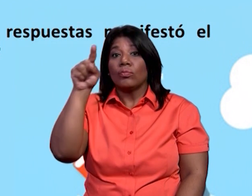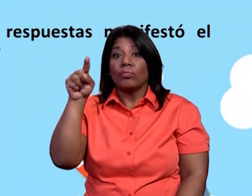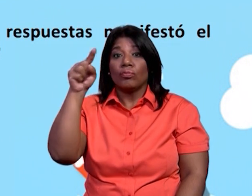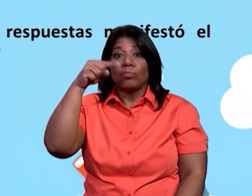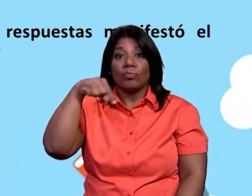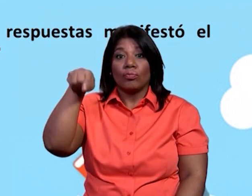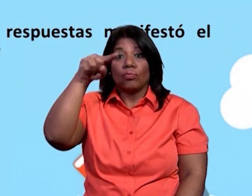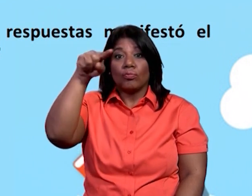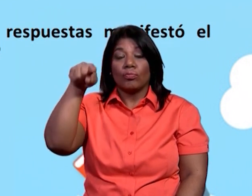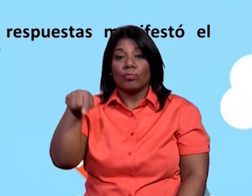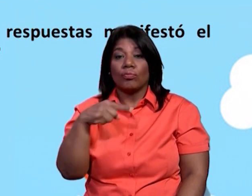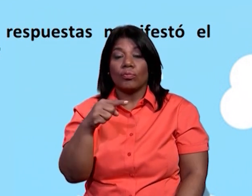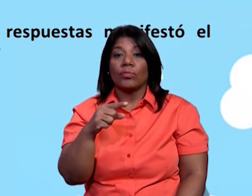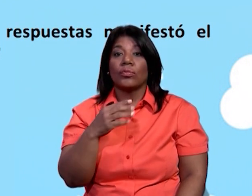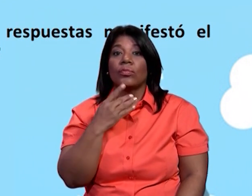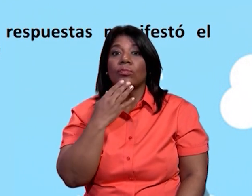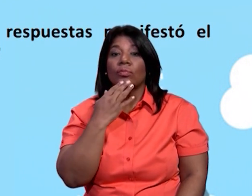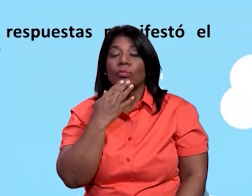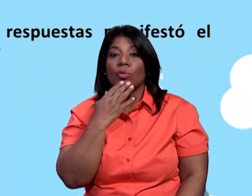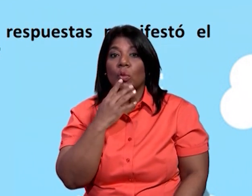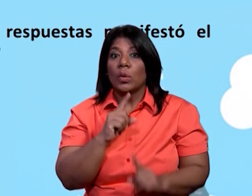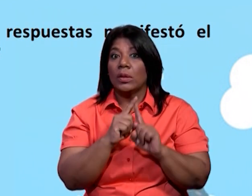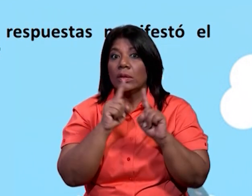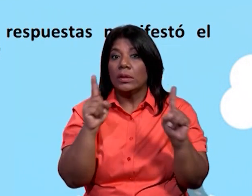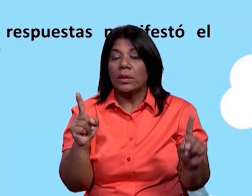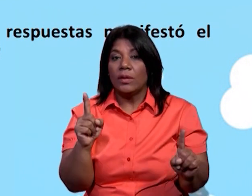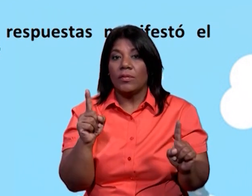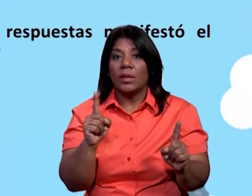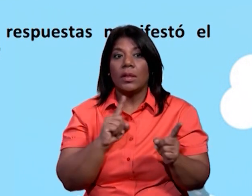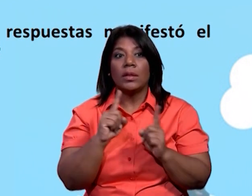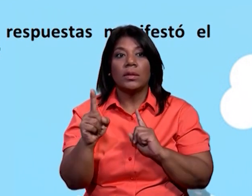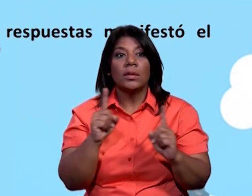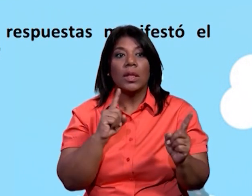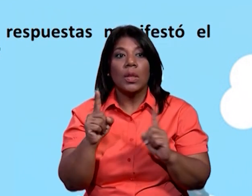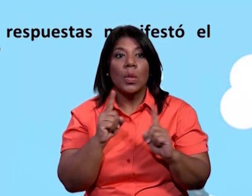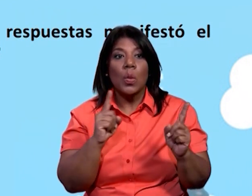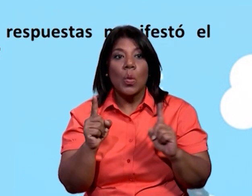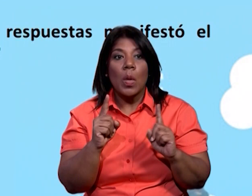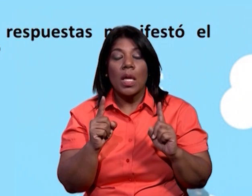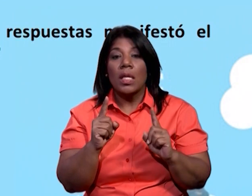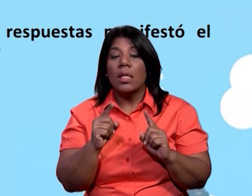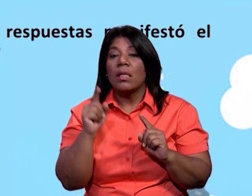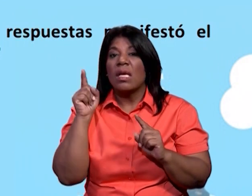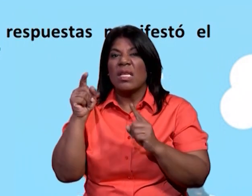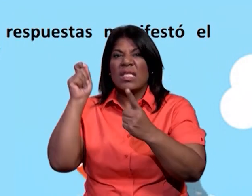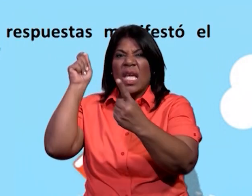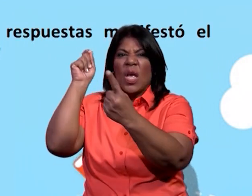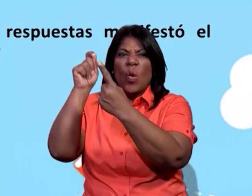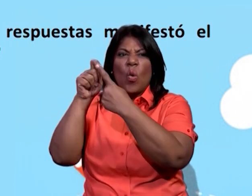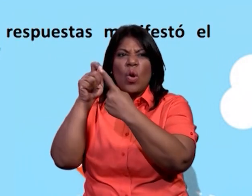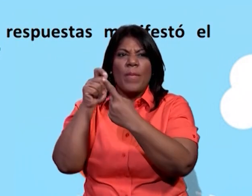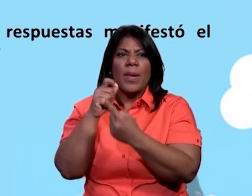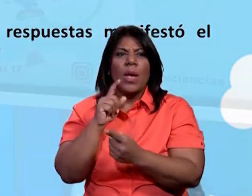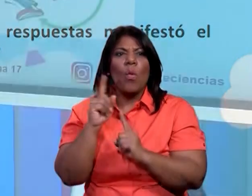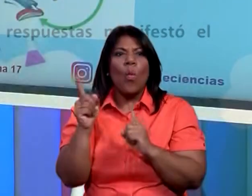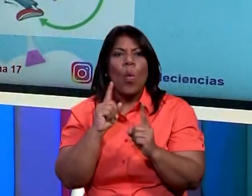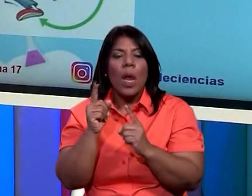colores cuál es la flecha que señala el estímulo que recibió el señor jorge de qué color